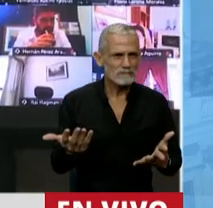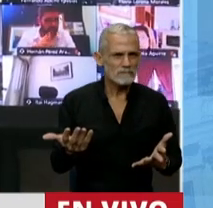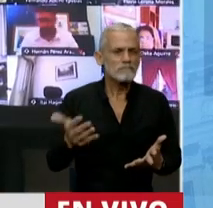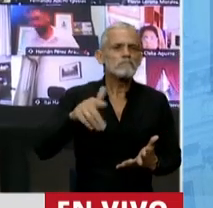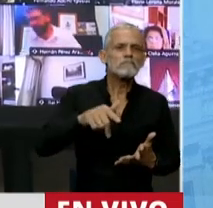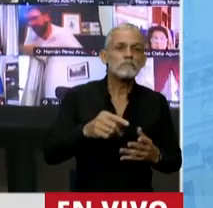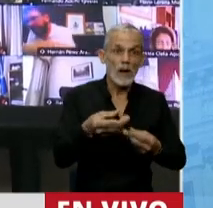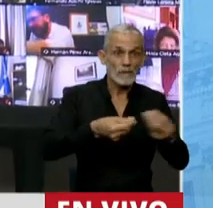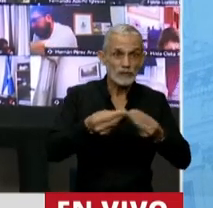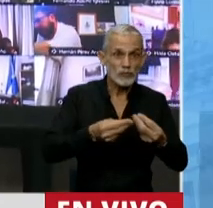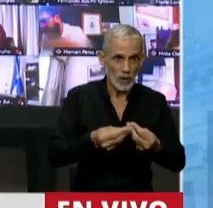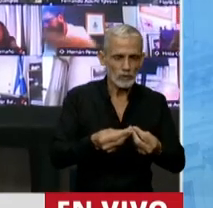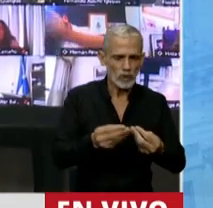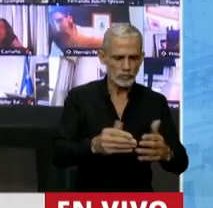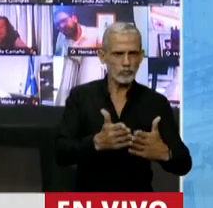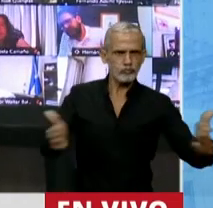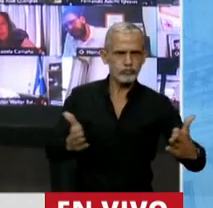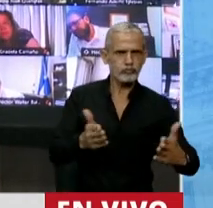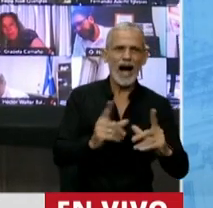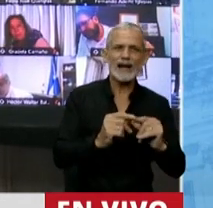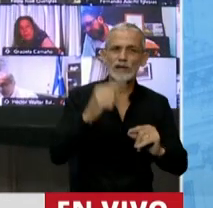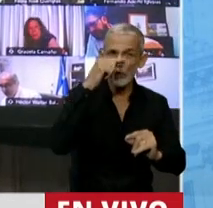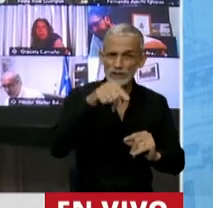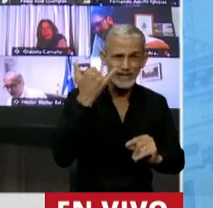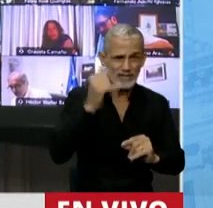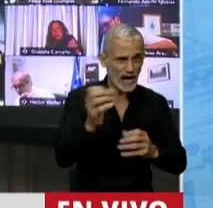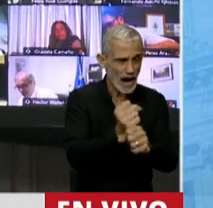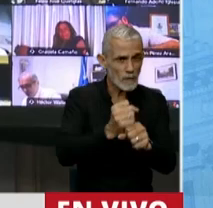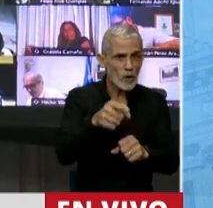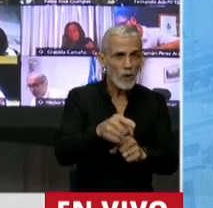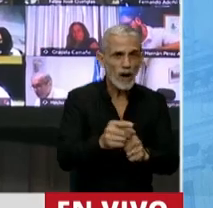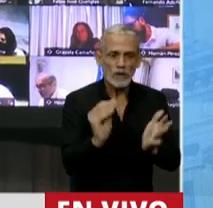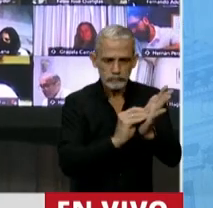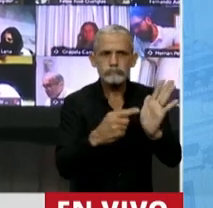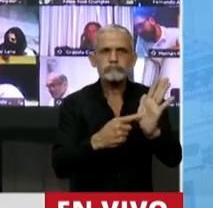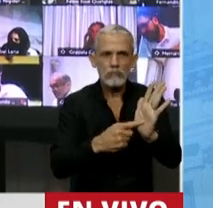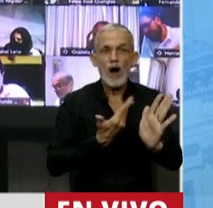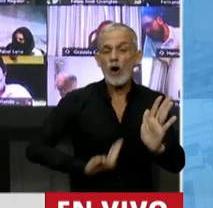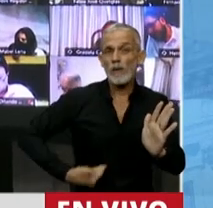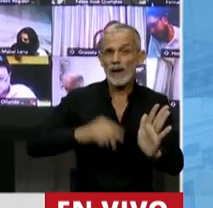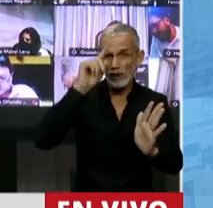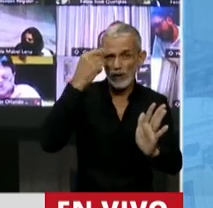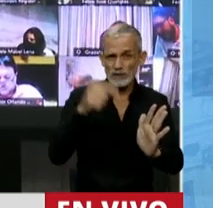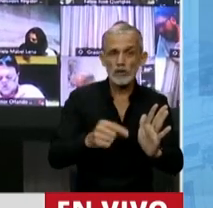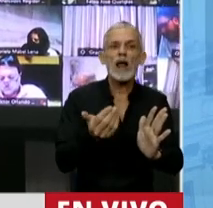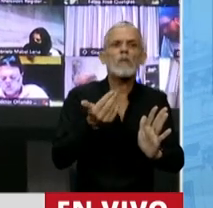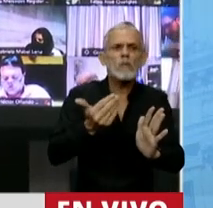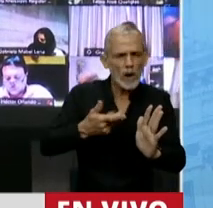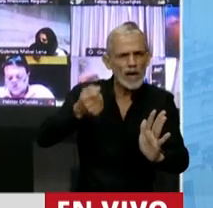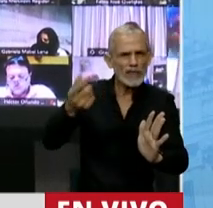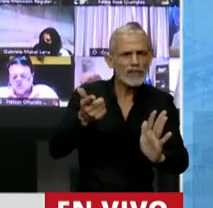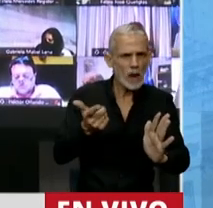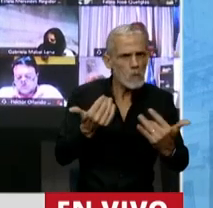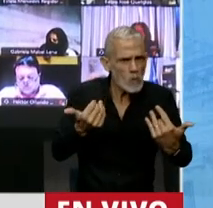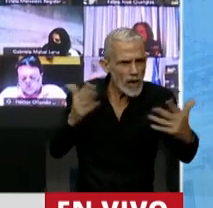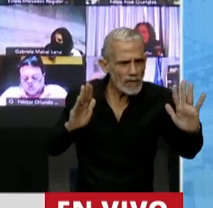ampliación presupuestaria que se aprobó en su artículo 7, prevé la posibilidad de que el gobierno pueda darle, está